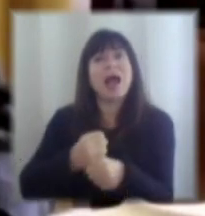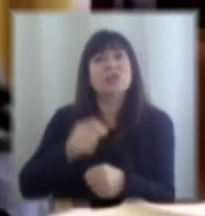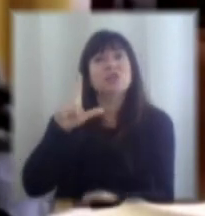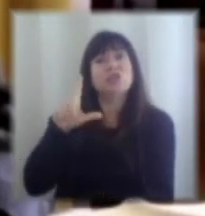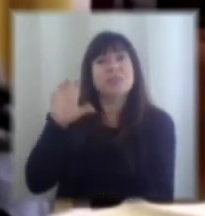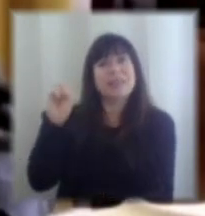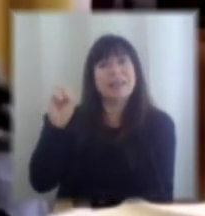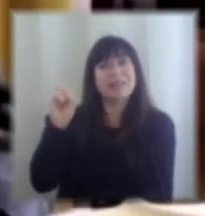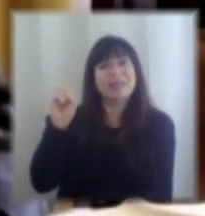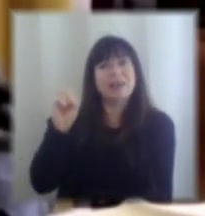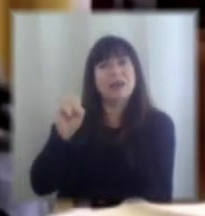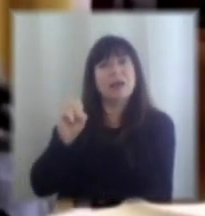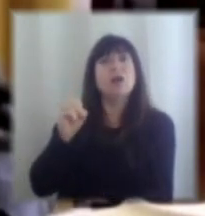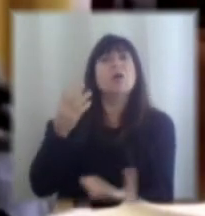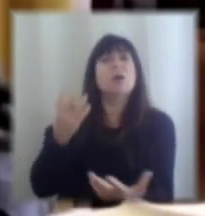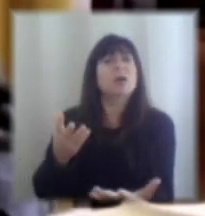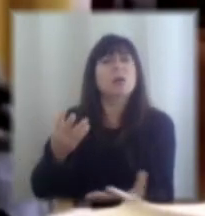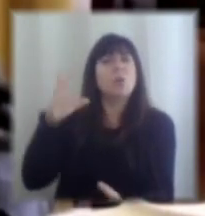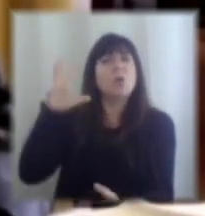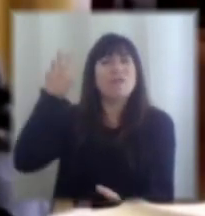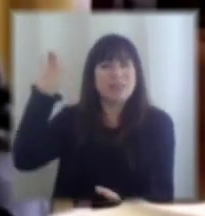% yo no quiero decir que